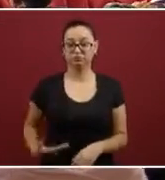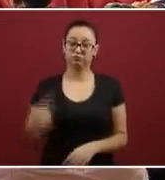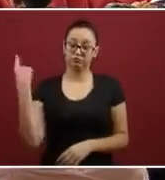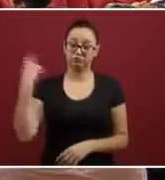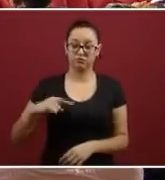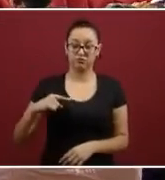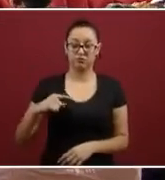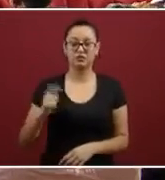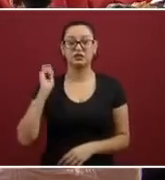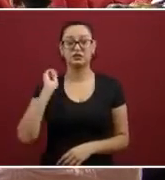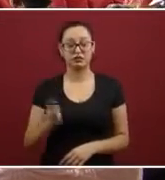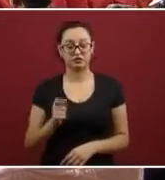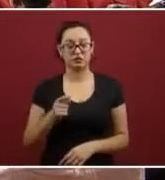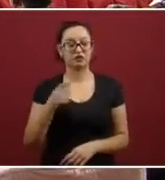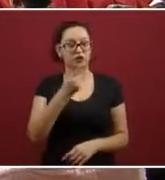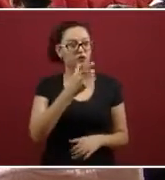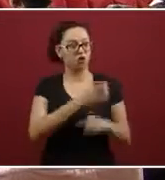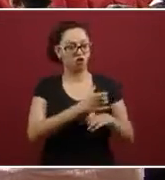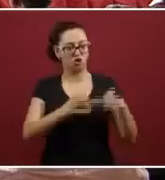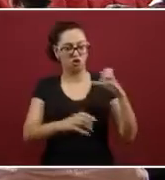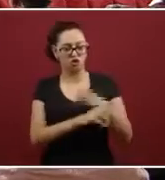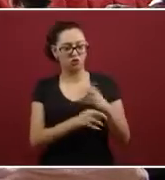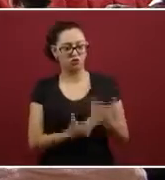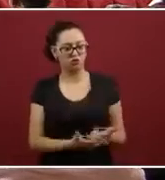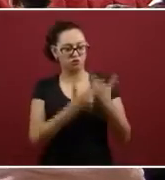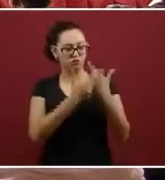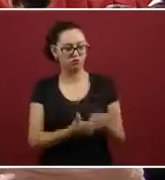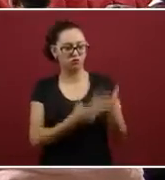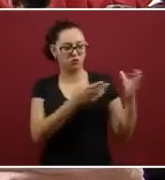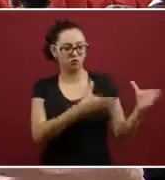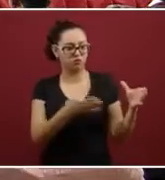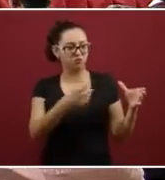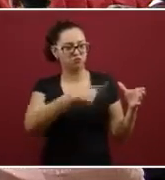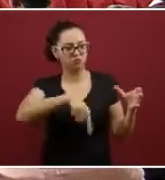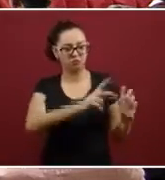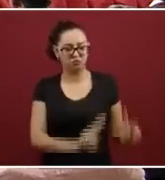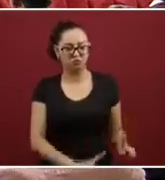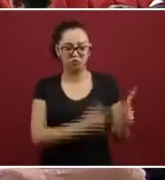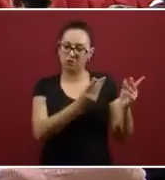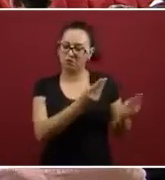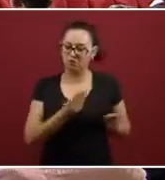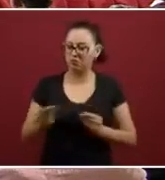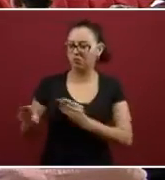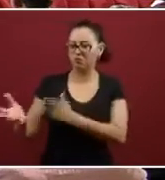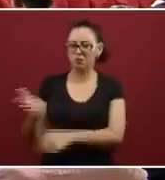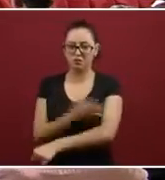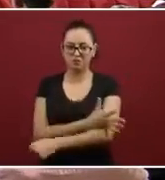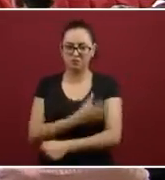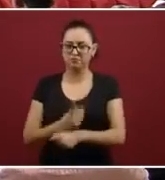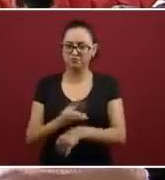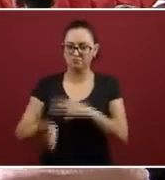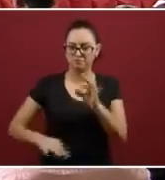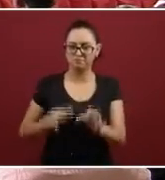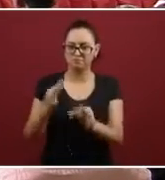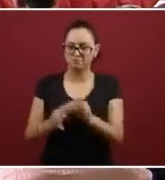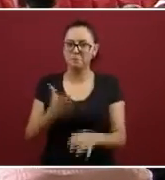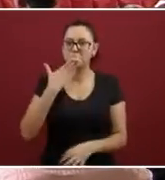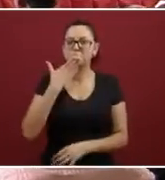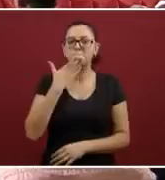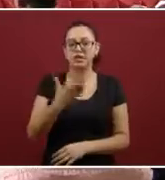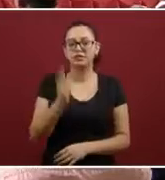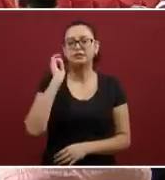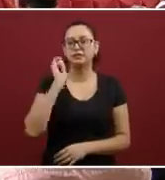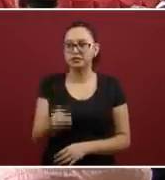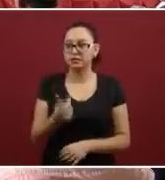estos bienes incautados tengan un destino manifiesto, transparente y expedito, y se traduzca en obras, en